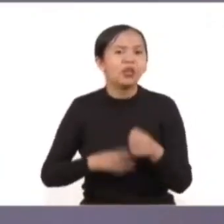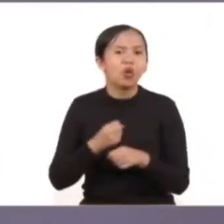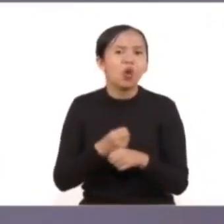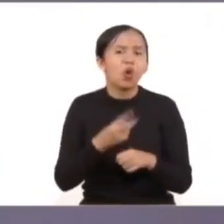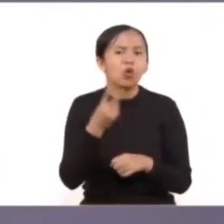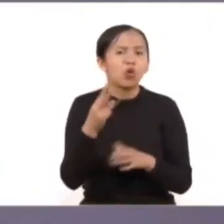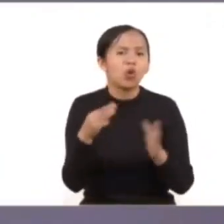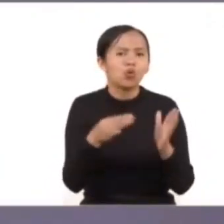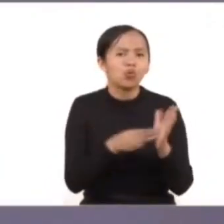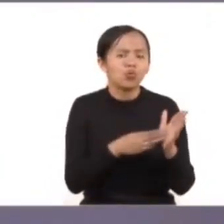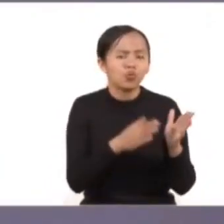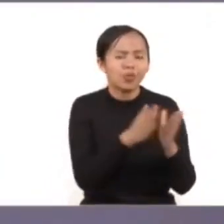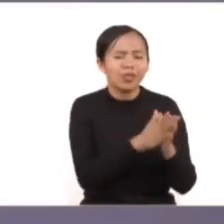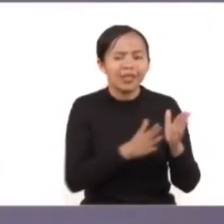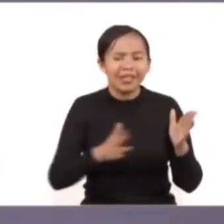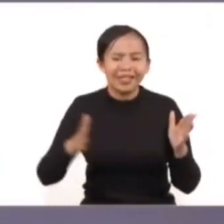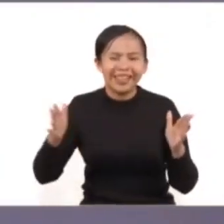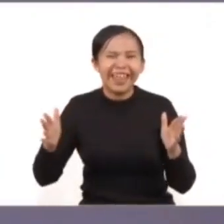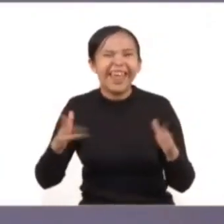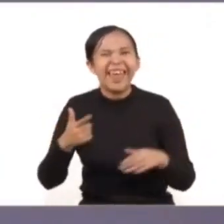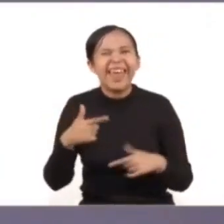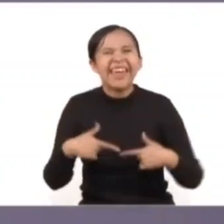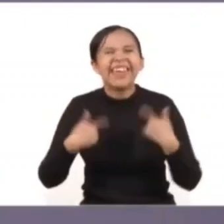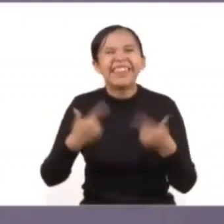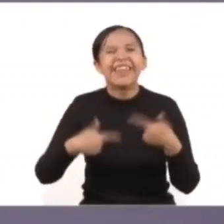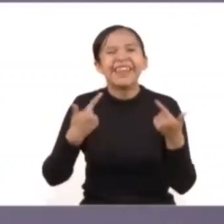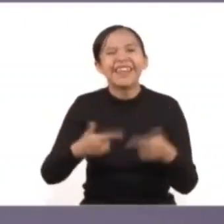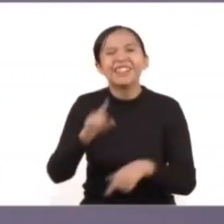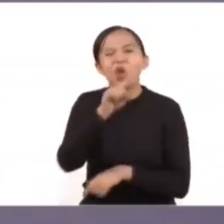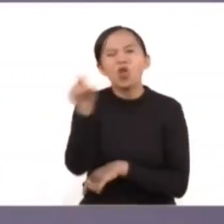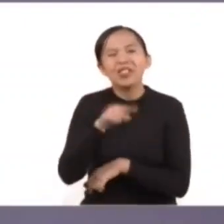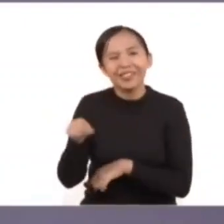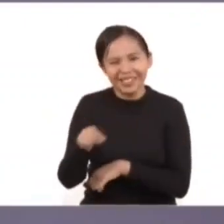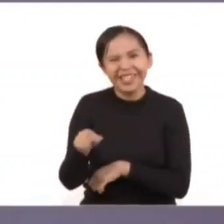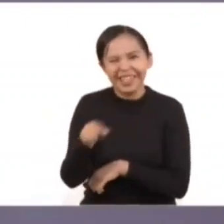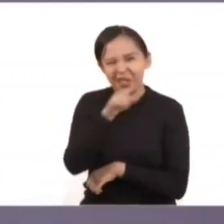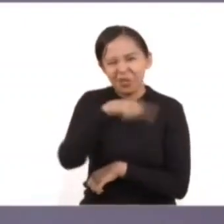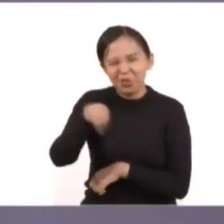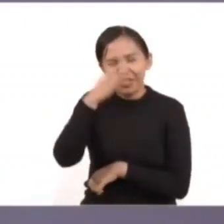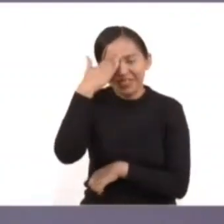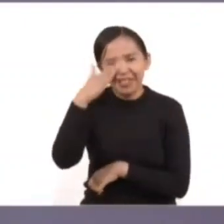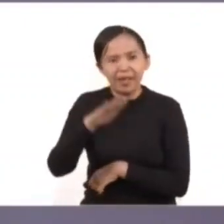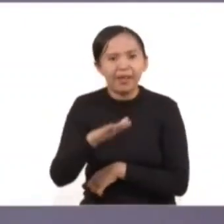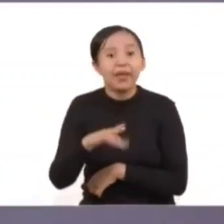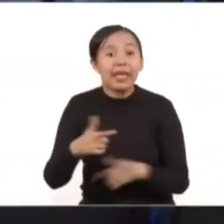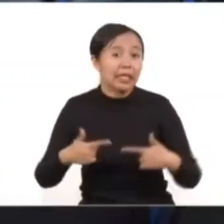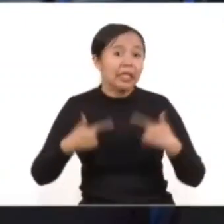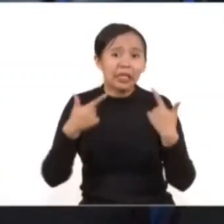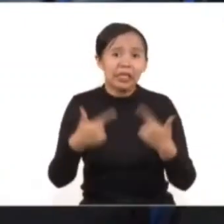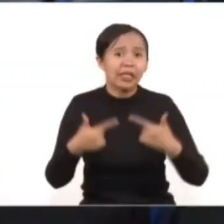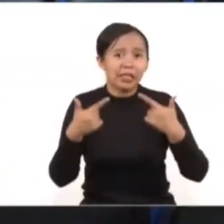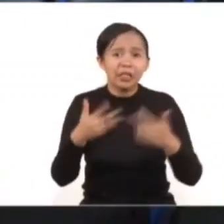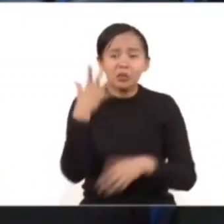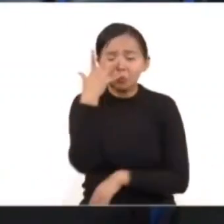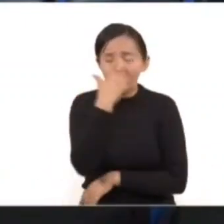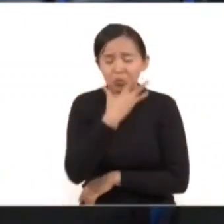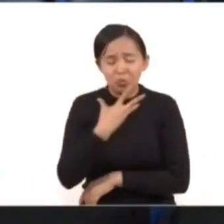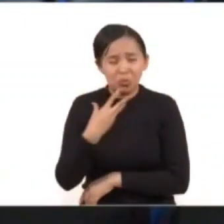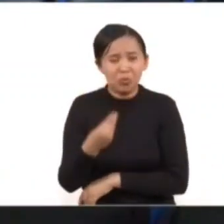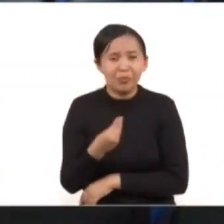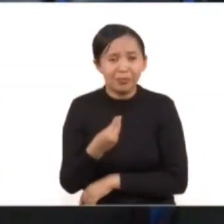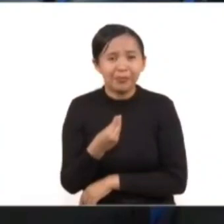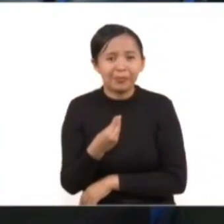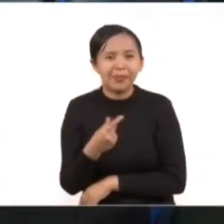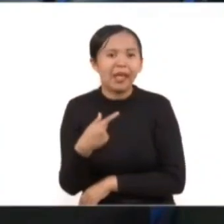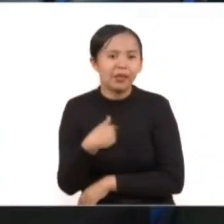generación Centuria o la generación Z, como ellas se denominan, y es una generación hermosa. Yo trato sin